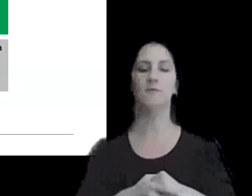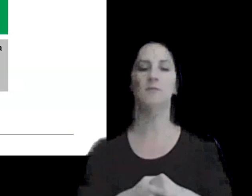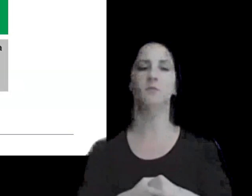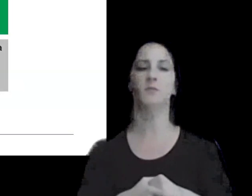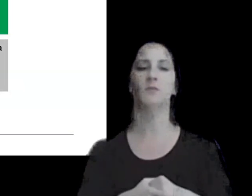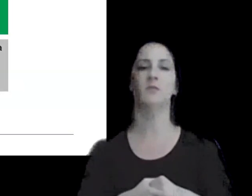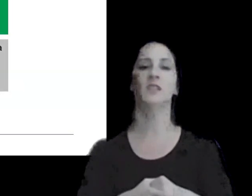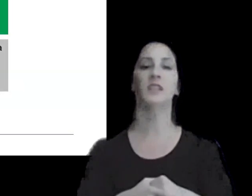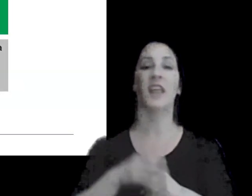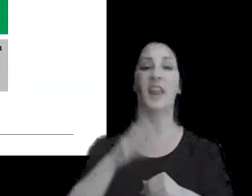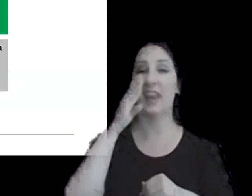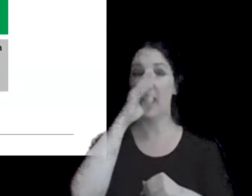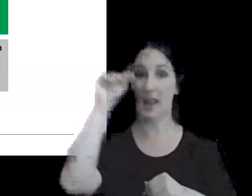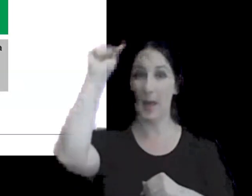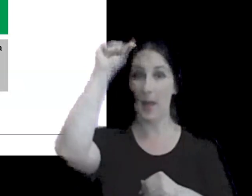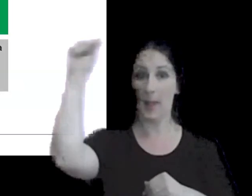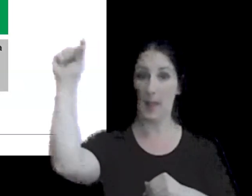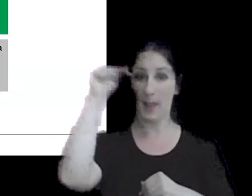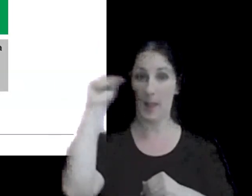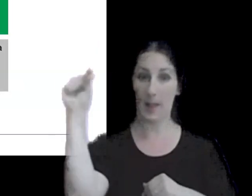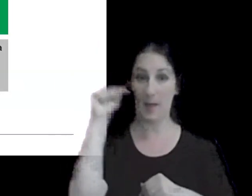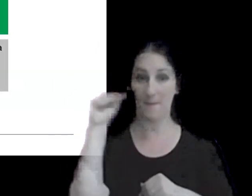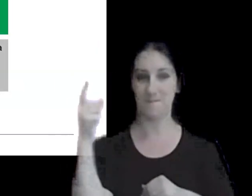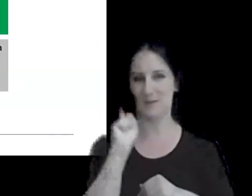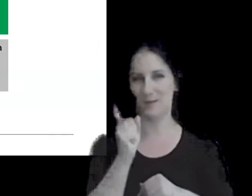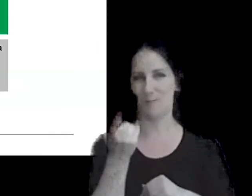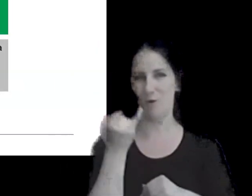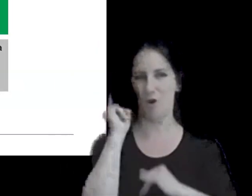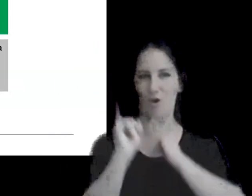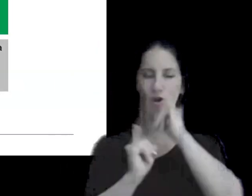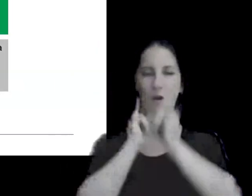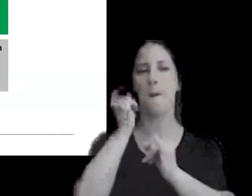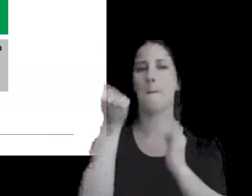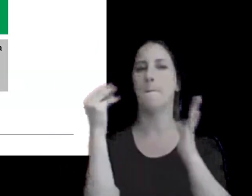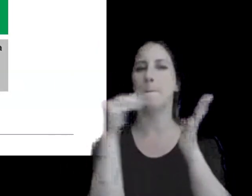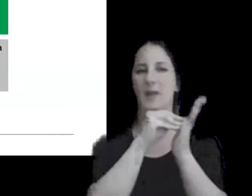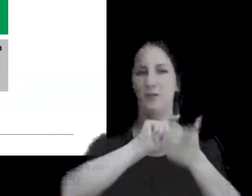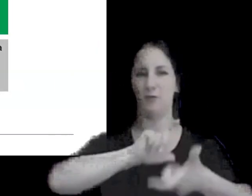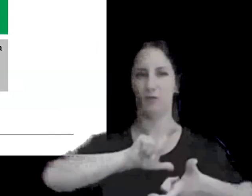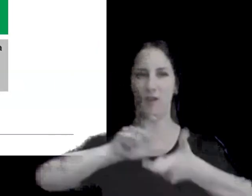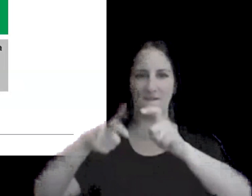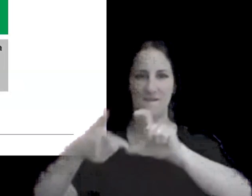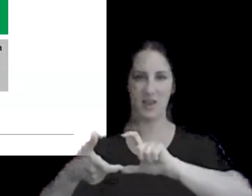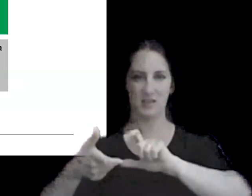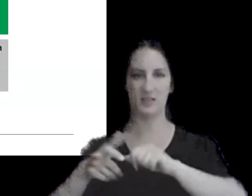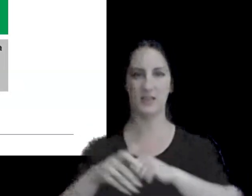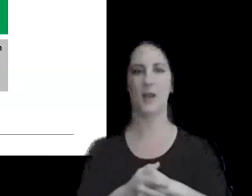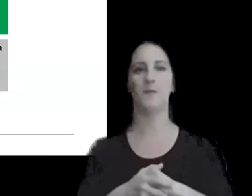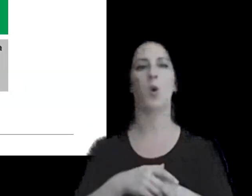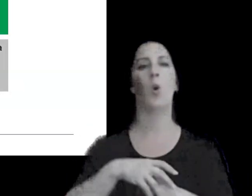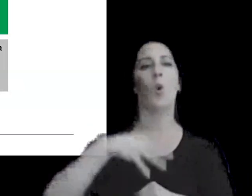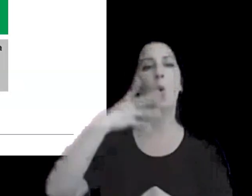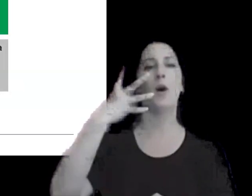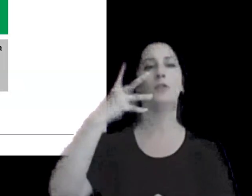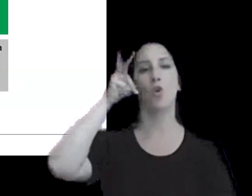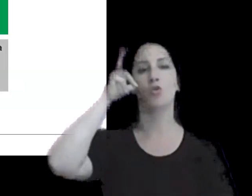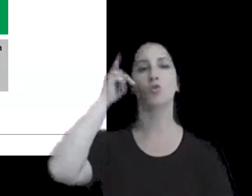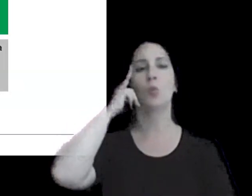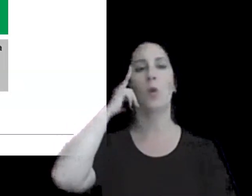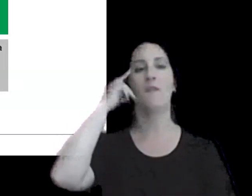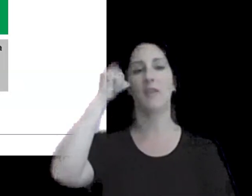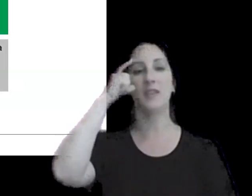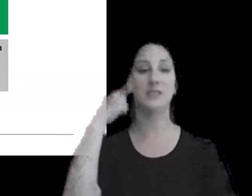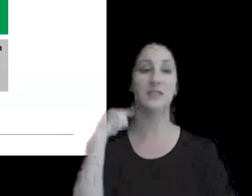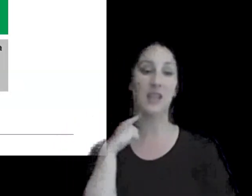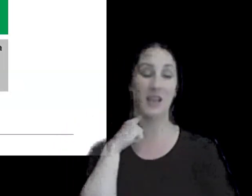negrita y subrayados son las que comentaba relacionadas con precio de transferencia las acciones 4 8 9 10 y